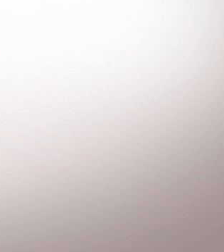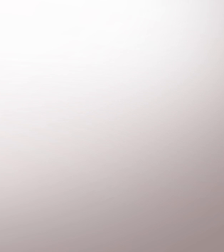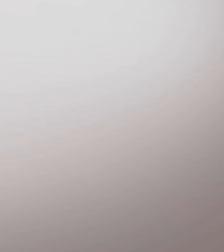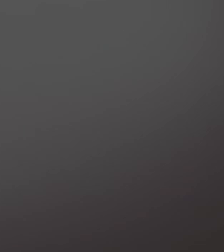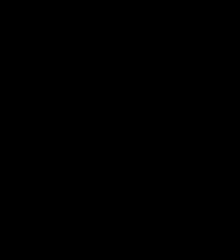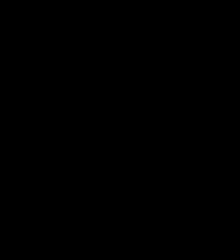Gracias por ver el video.